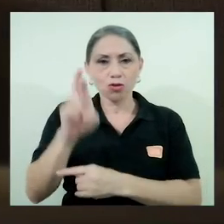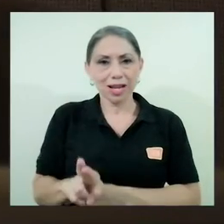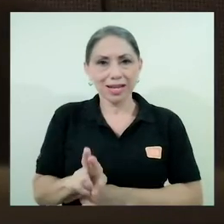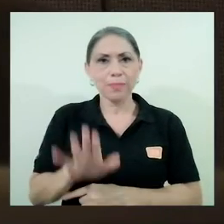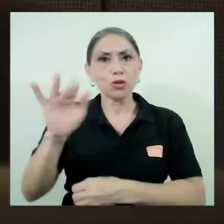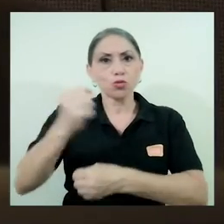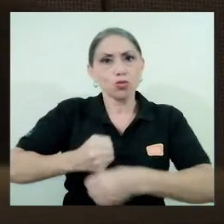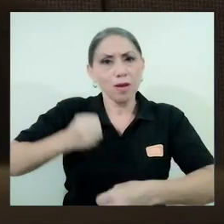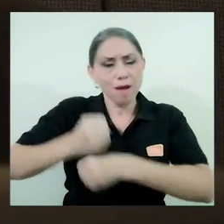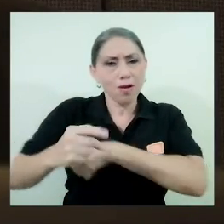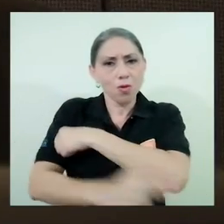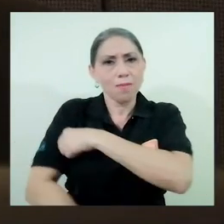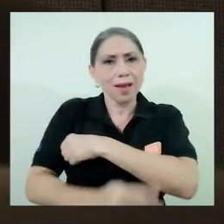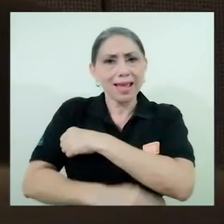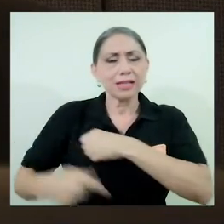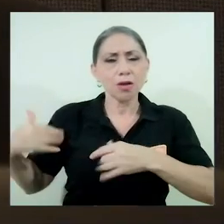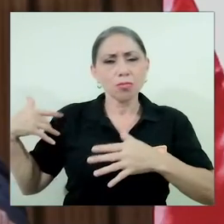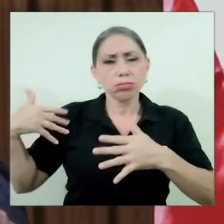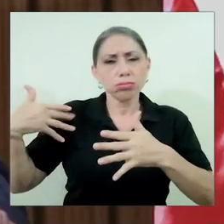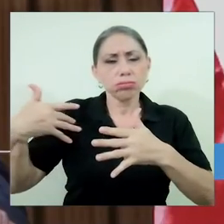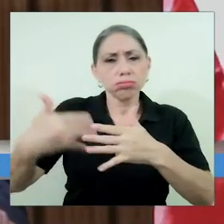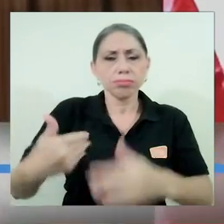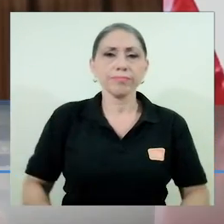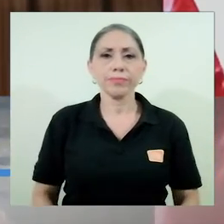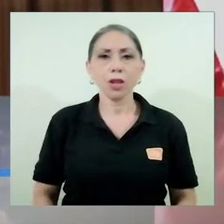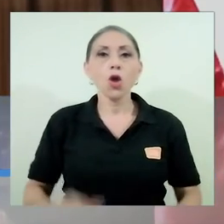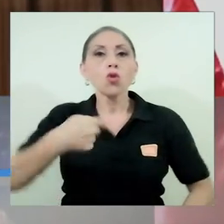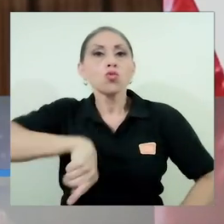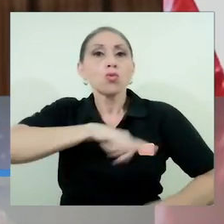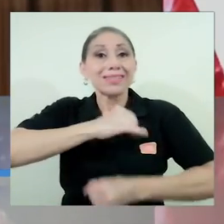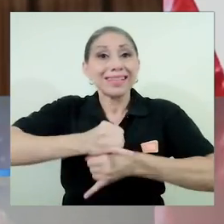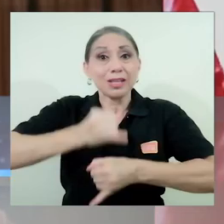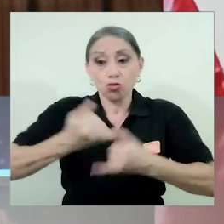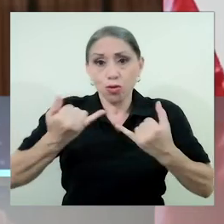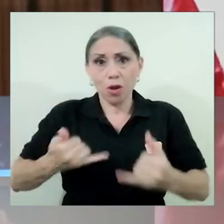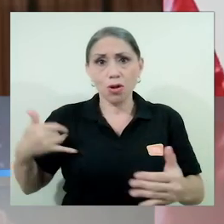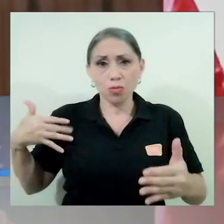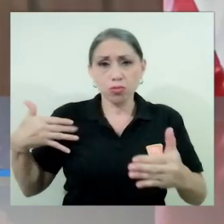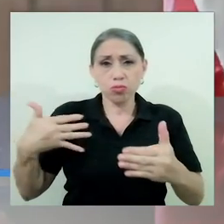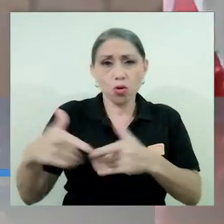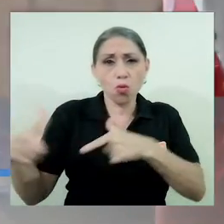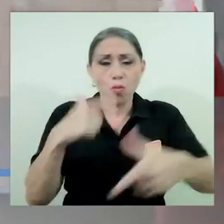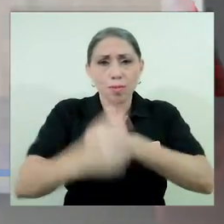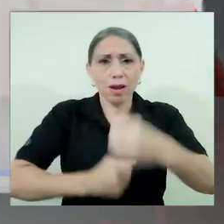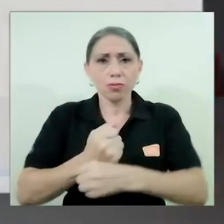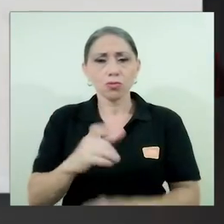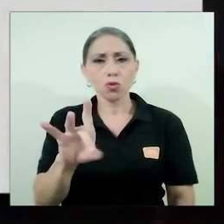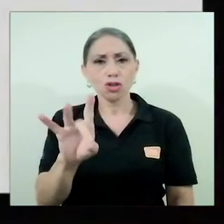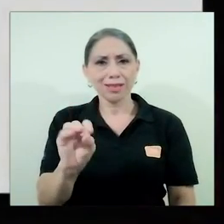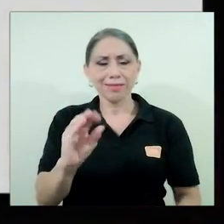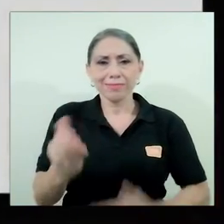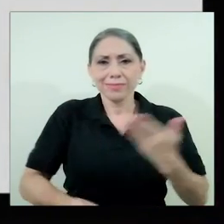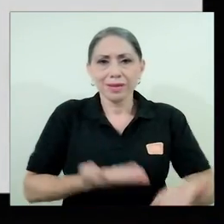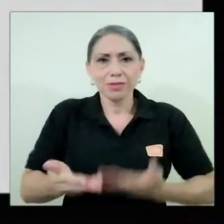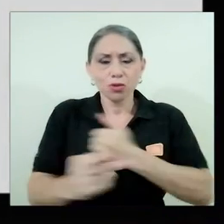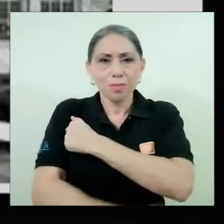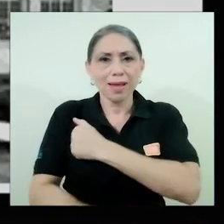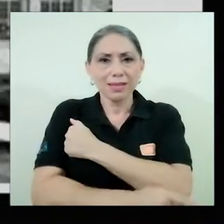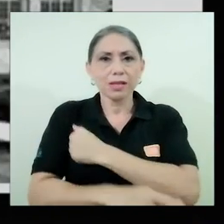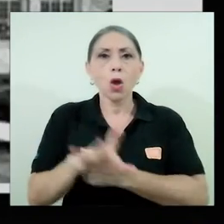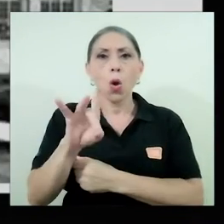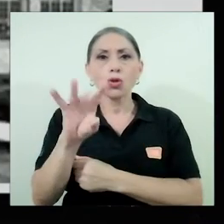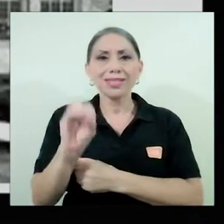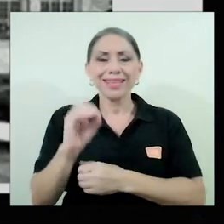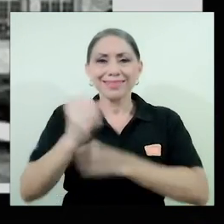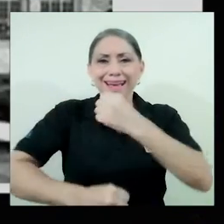al país a lo largo de la historia. Nuestra institución cumple este año 80 años al servicio del país. Son ocho